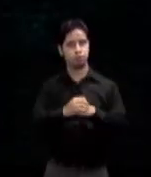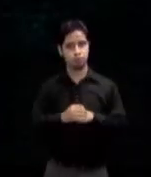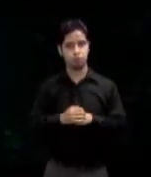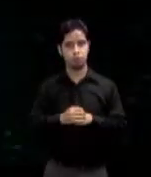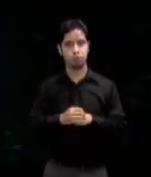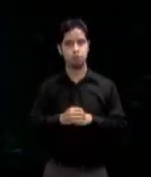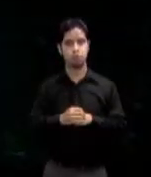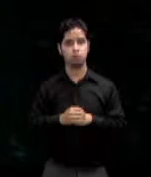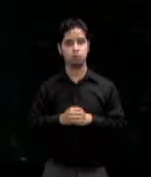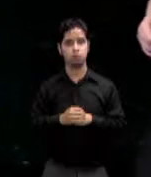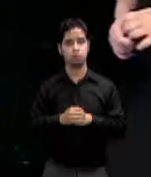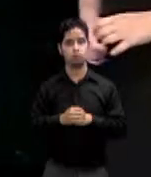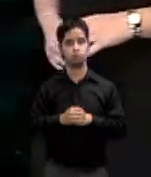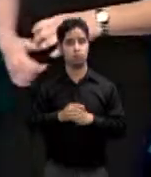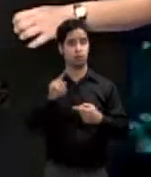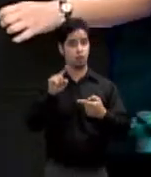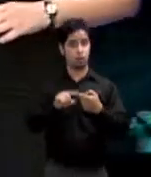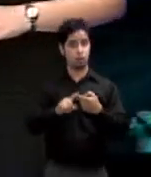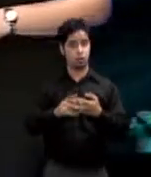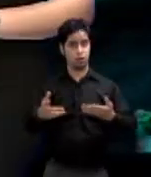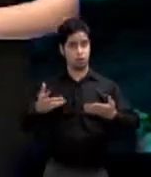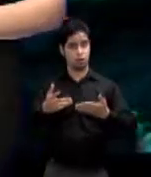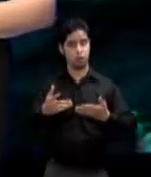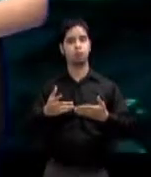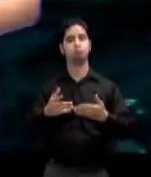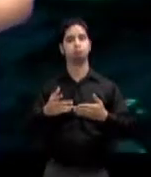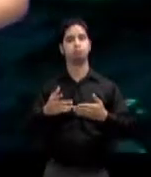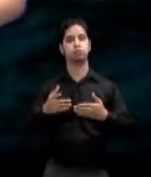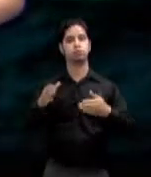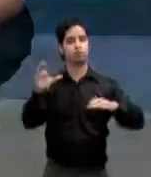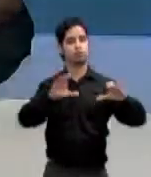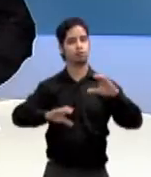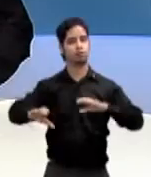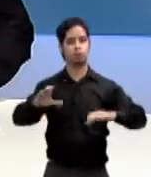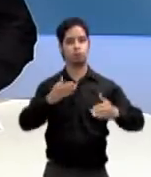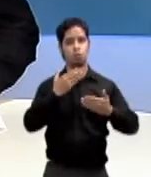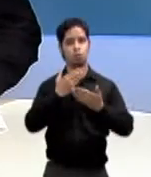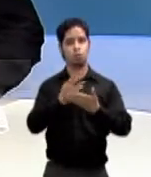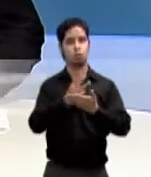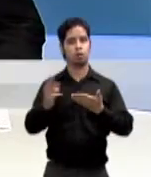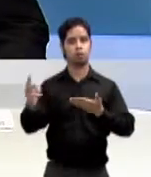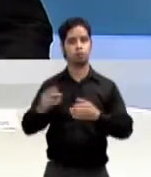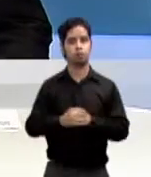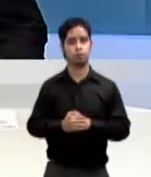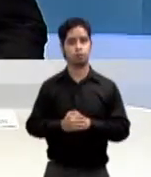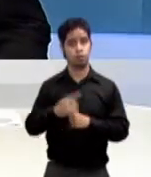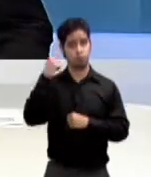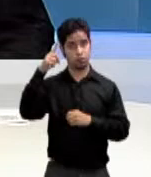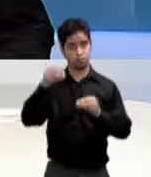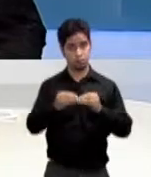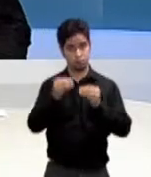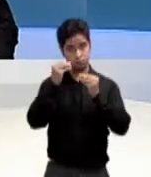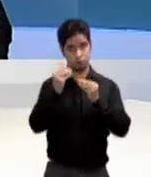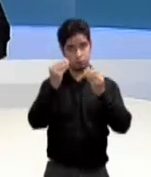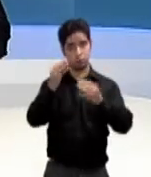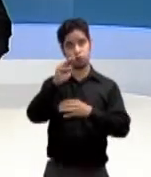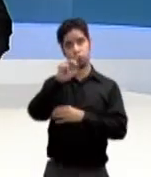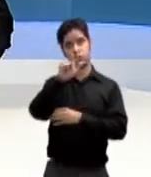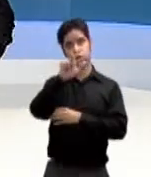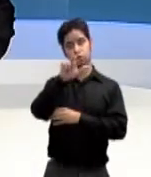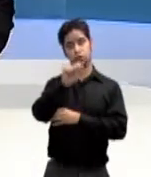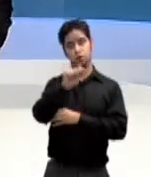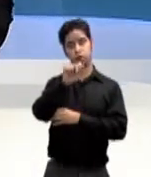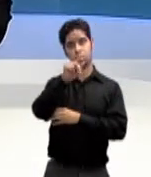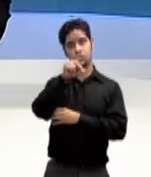y la luna. Hasta aquí el Tiempo y Ciencia. Buen fin de semana. Gracias, Sueli, amigos. Para ver estas y otras noticias, visite nuestra